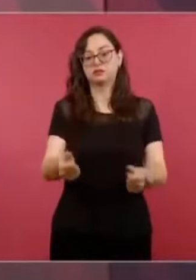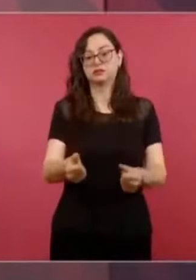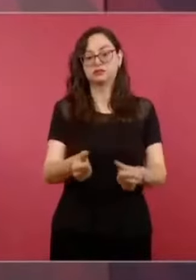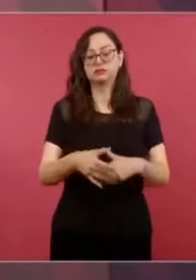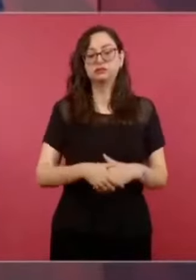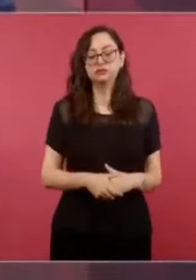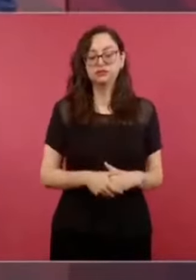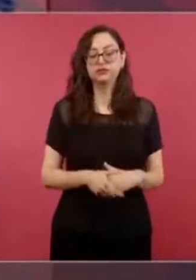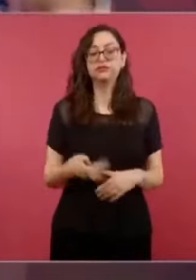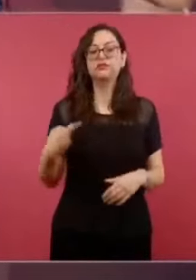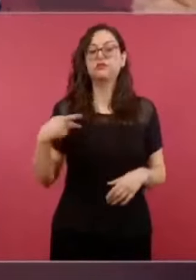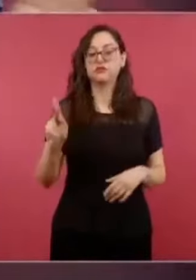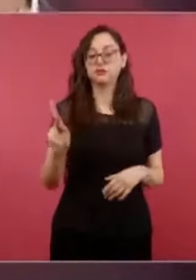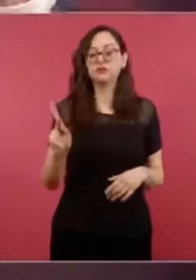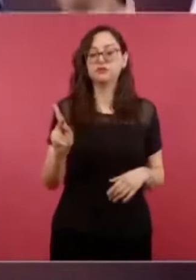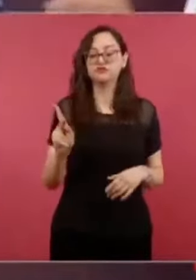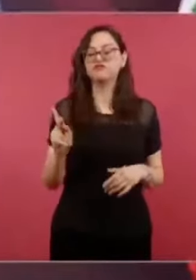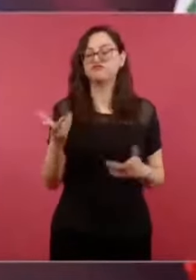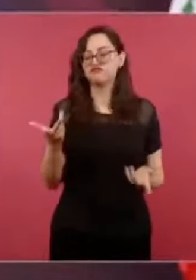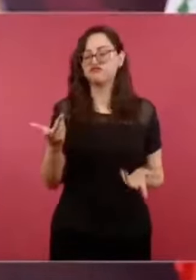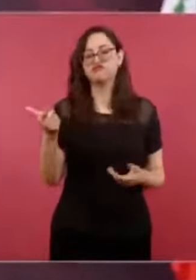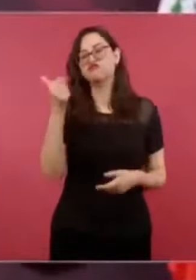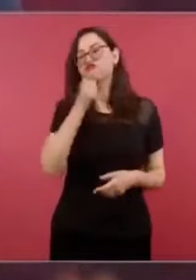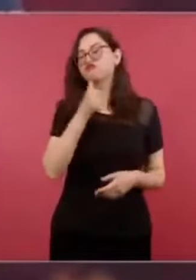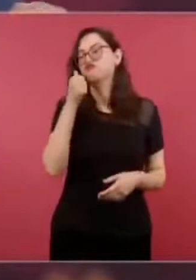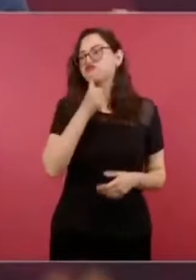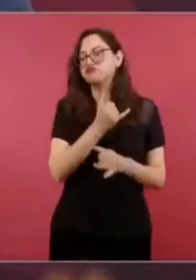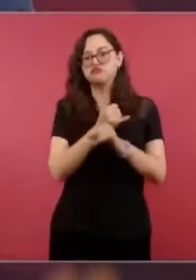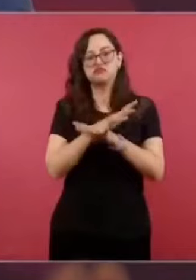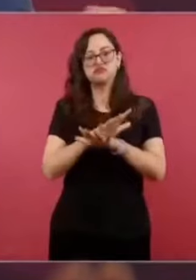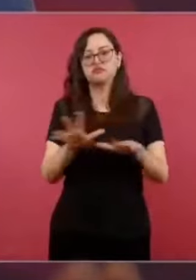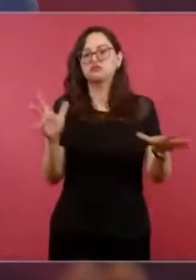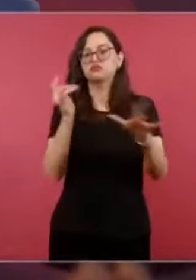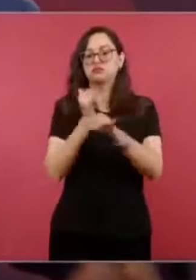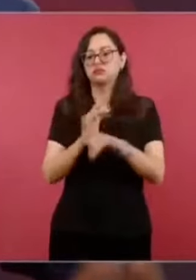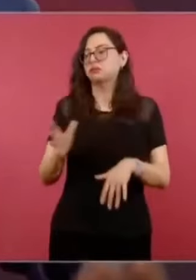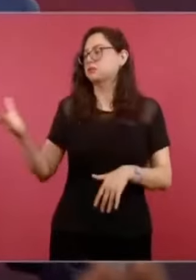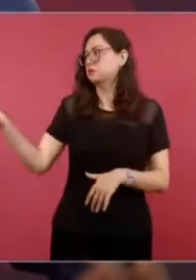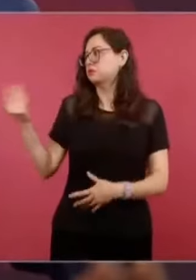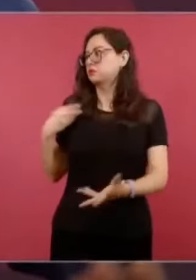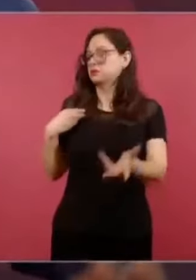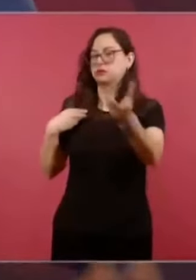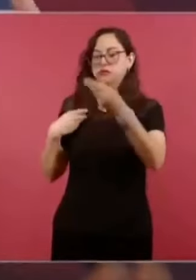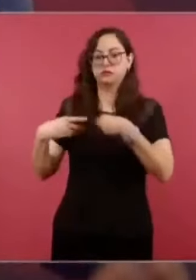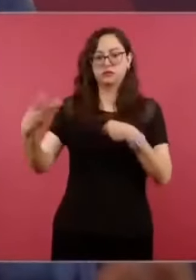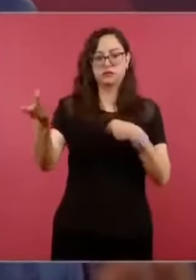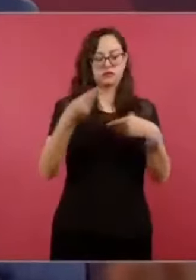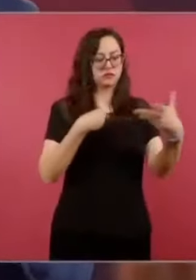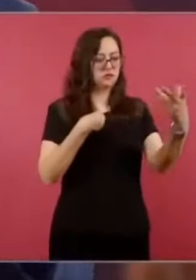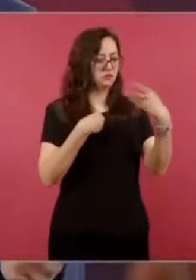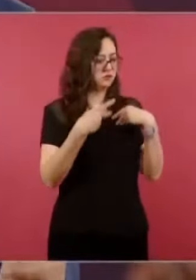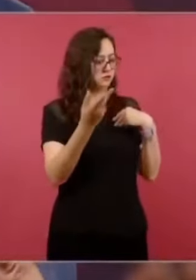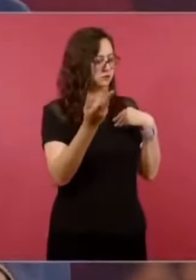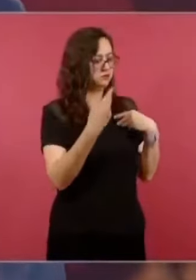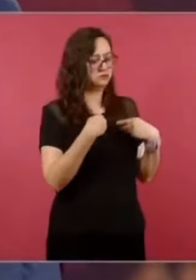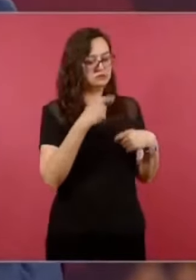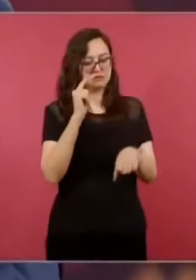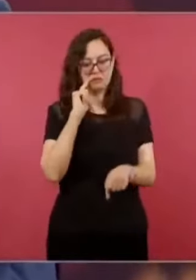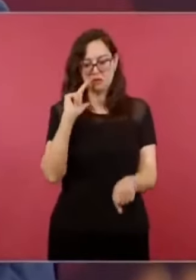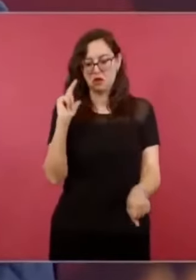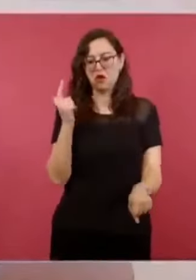sí nos mandan, nos llegan y ahí vemos cómo los jóvenes